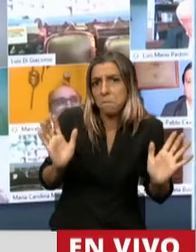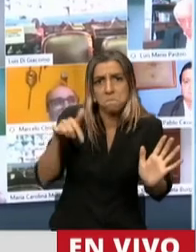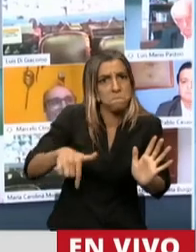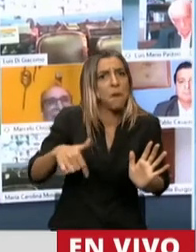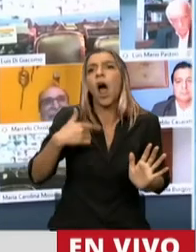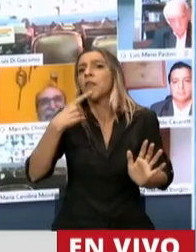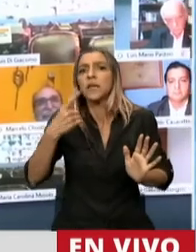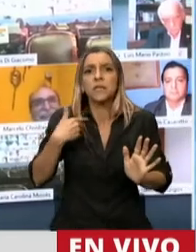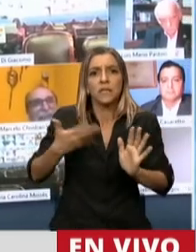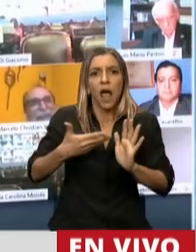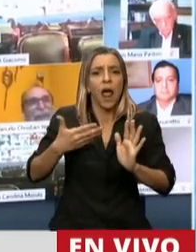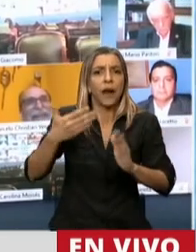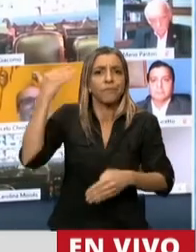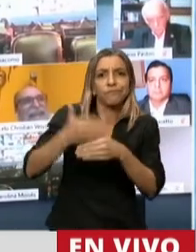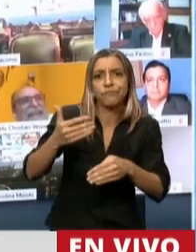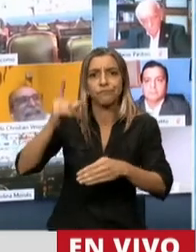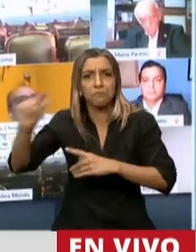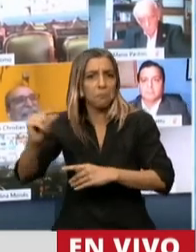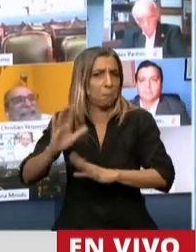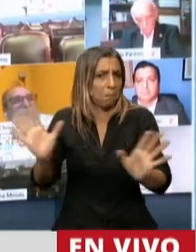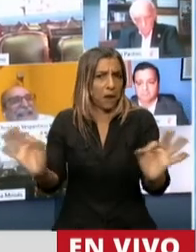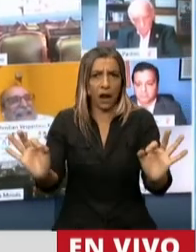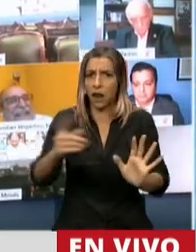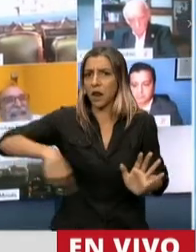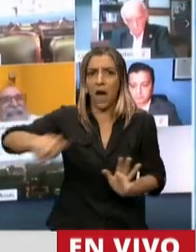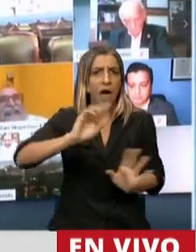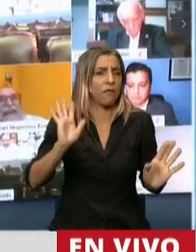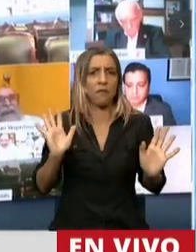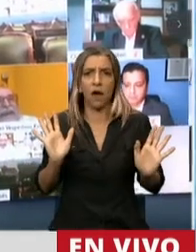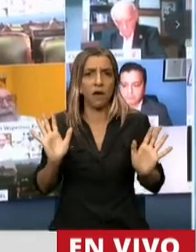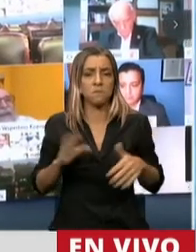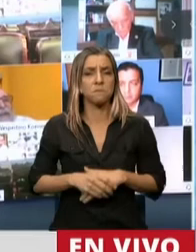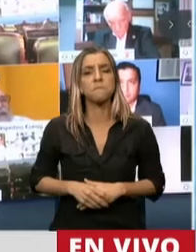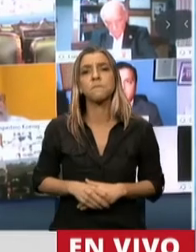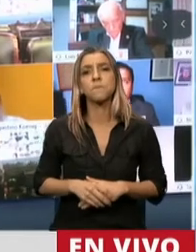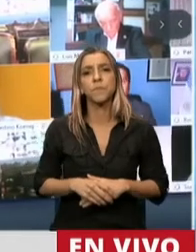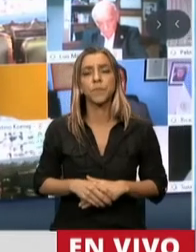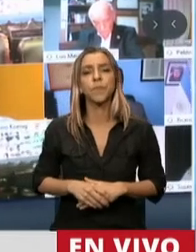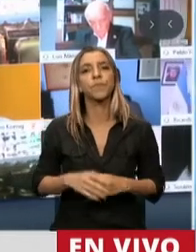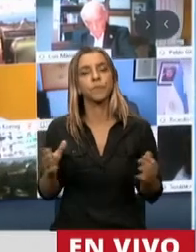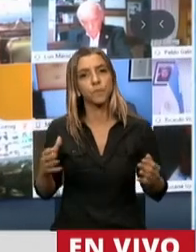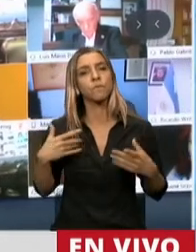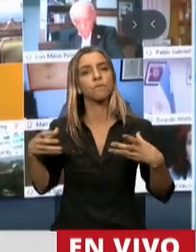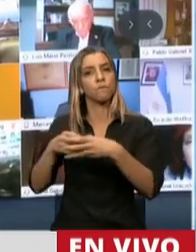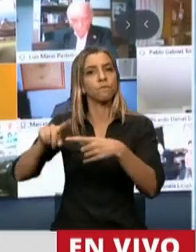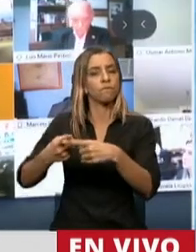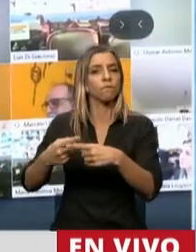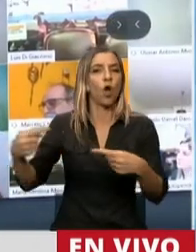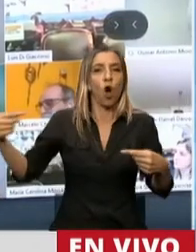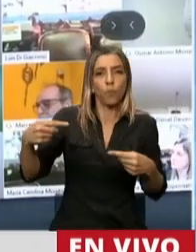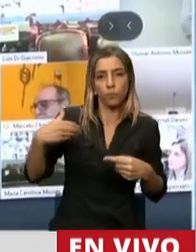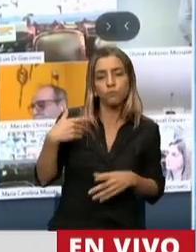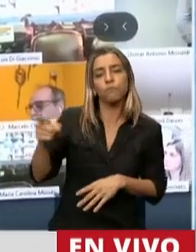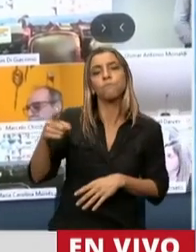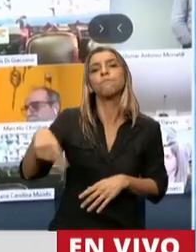giro o el texto que nos viene del Senado. La oposición, escuché en